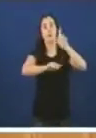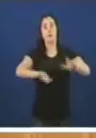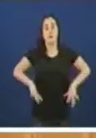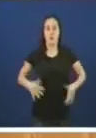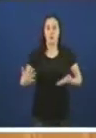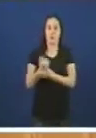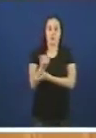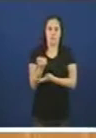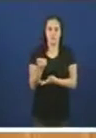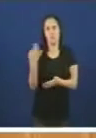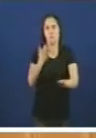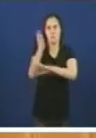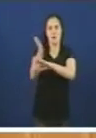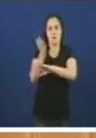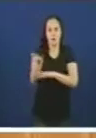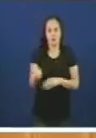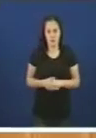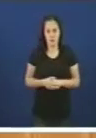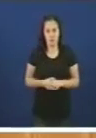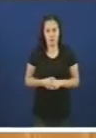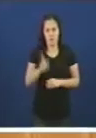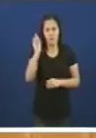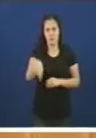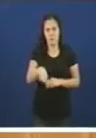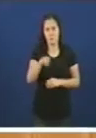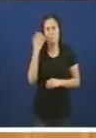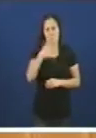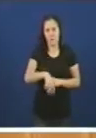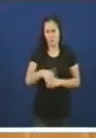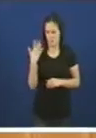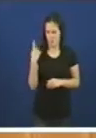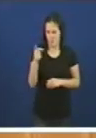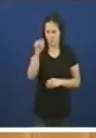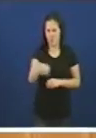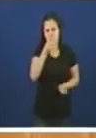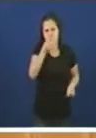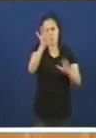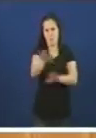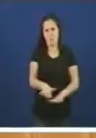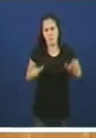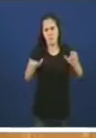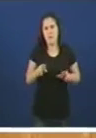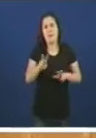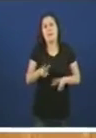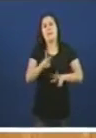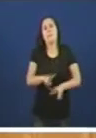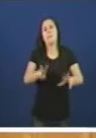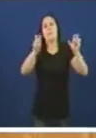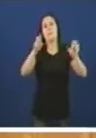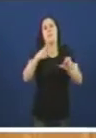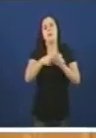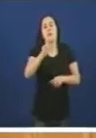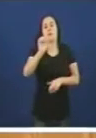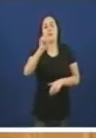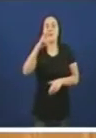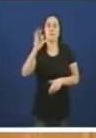facer? Curiosamente, e xa anunciáramos tamén este Parlamento recentemente, que o tema Resol y Pefe afetaba as plantas de biodiesel